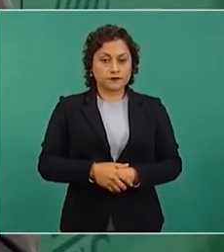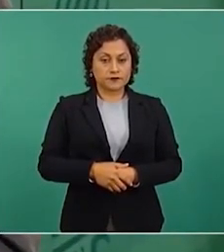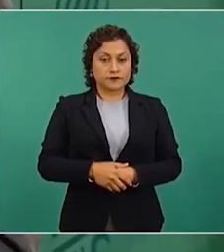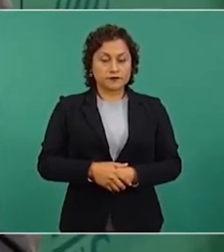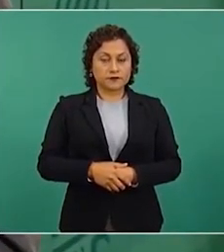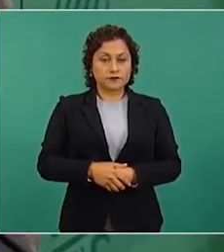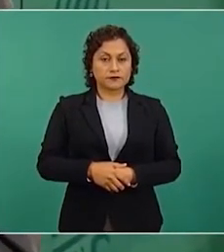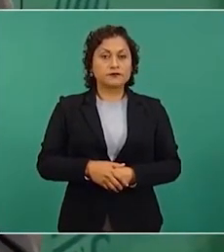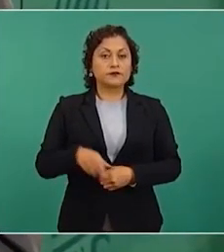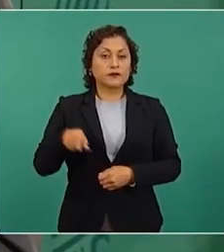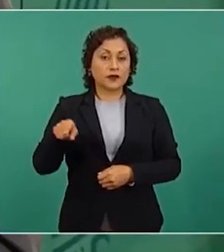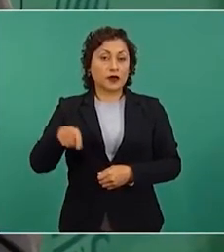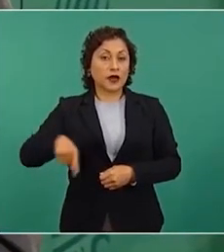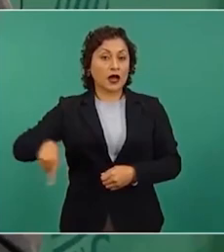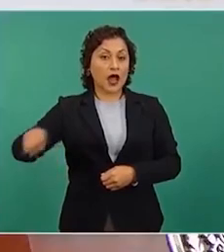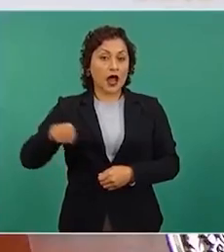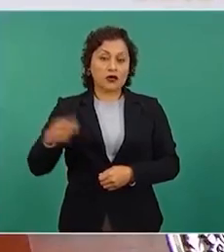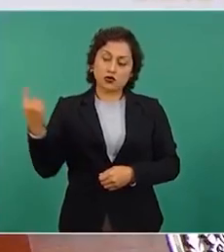obedecer y callar